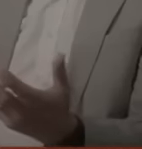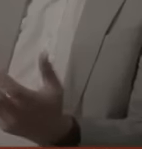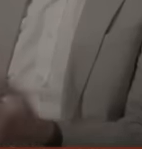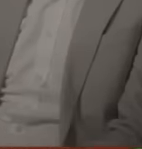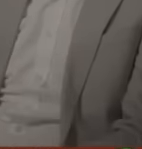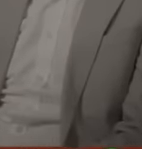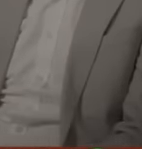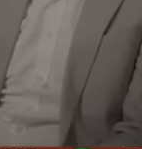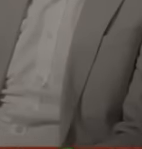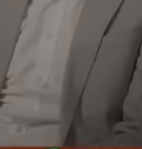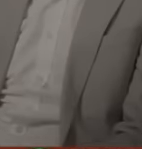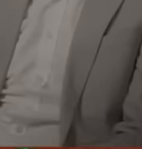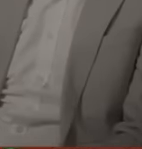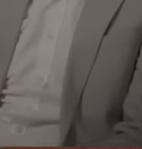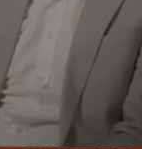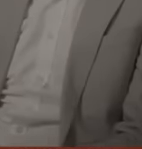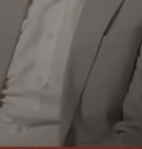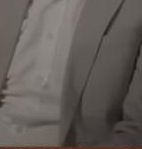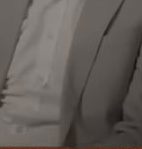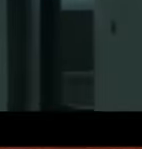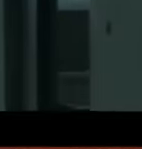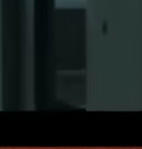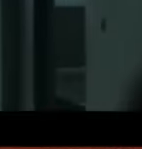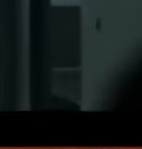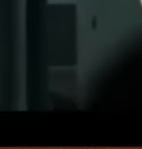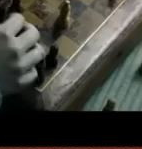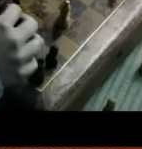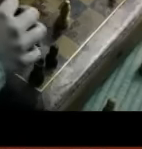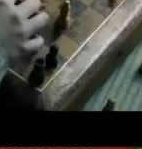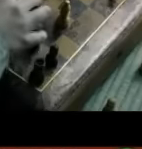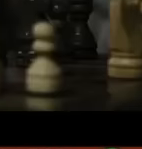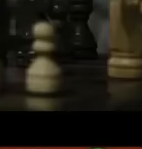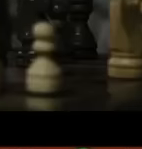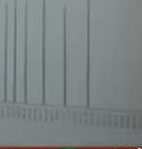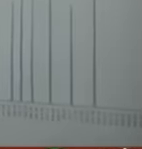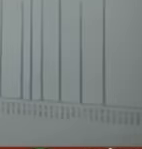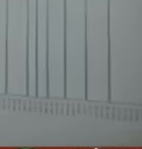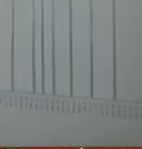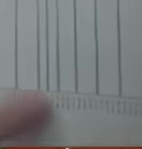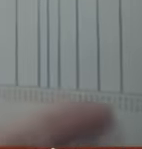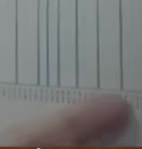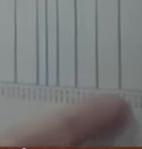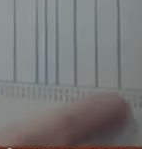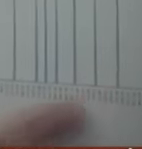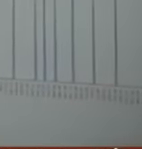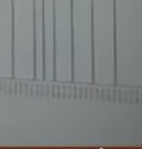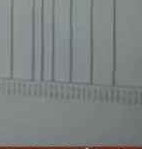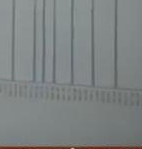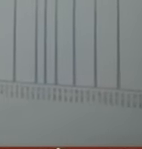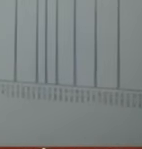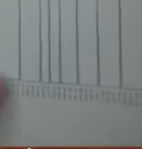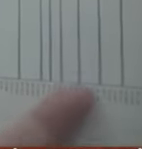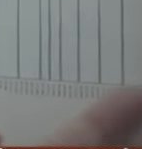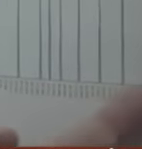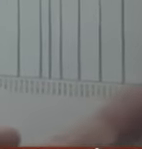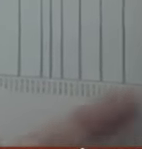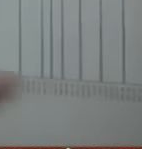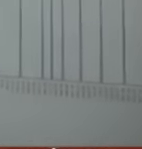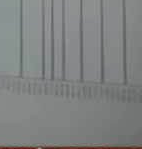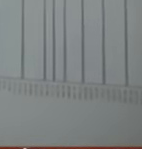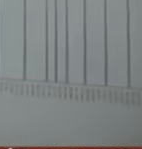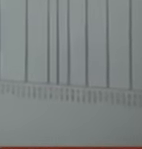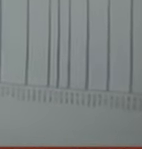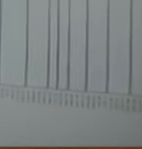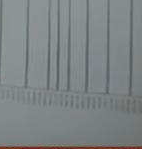tráiler Hecho por una inteligencia artificial Un tráiler de terror Como si las máquinas Pues pudieran ahora tener control de